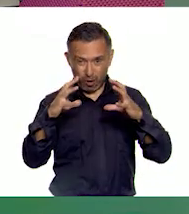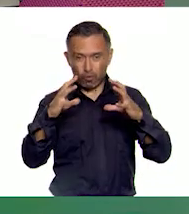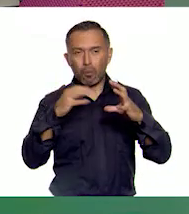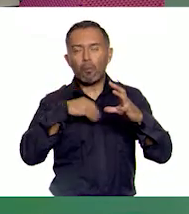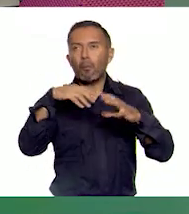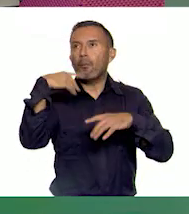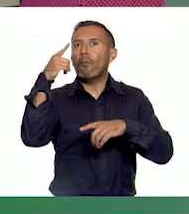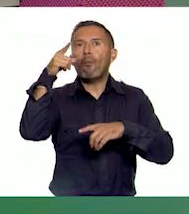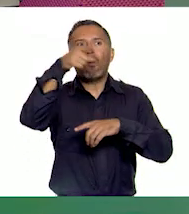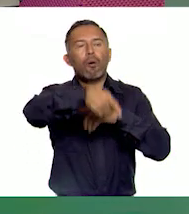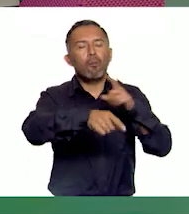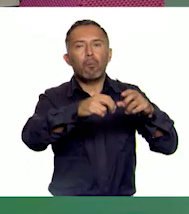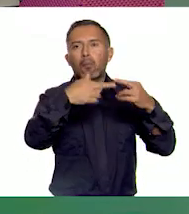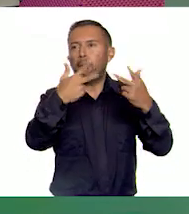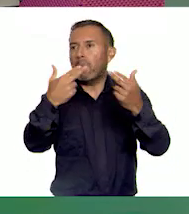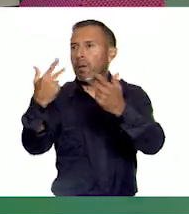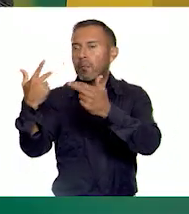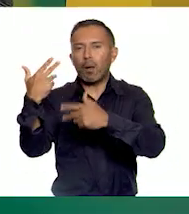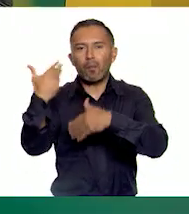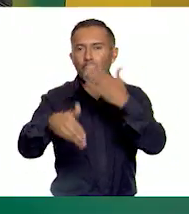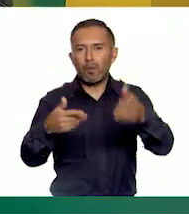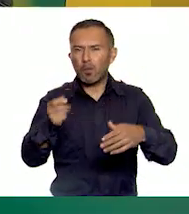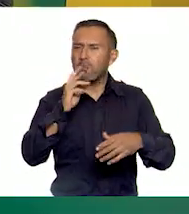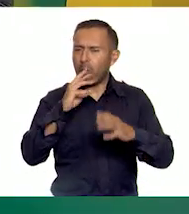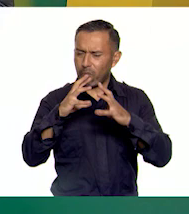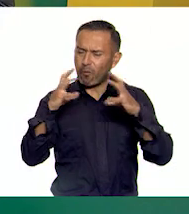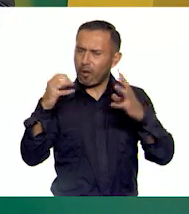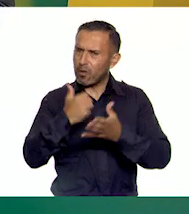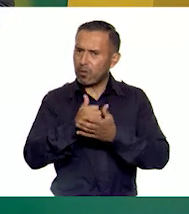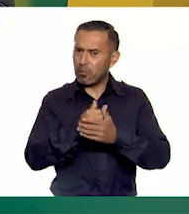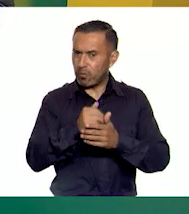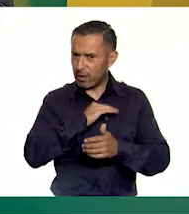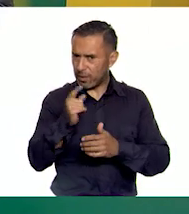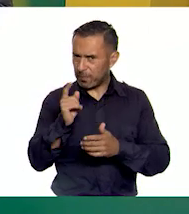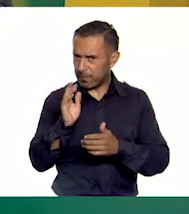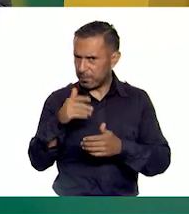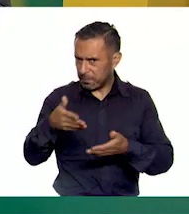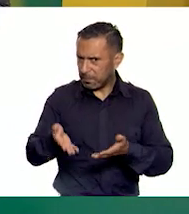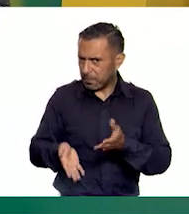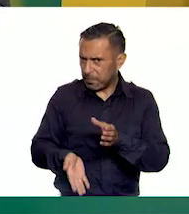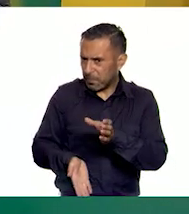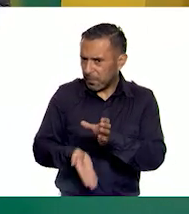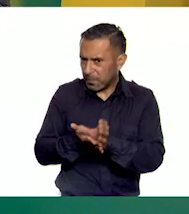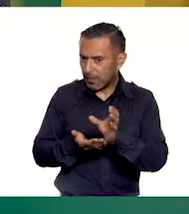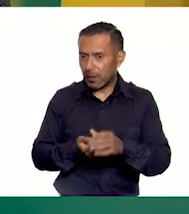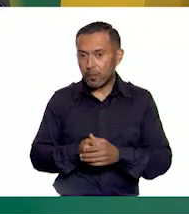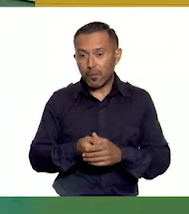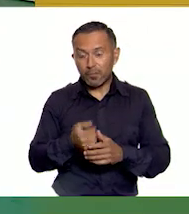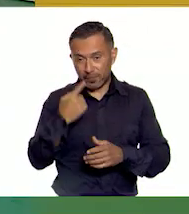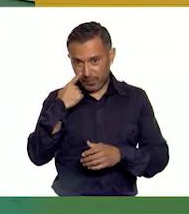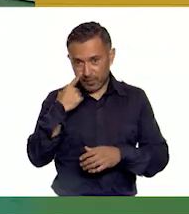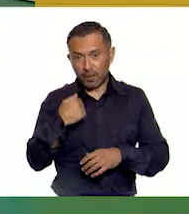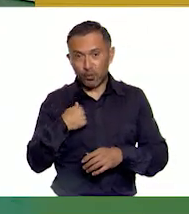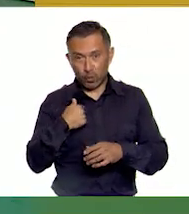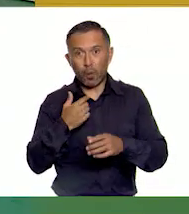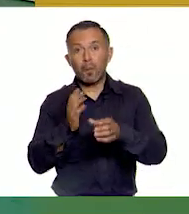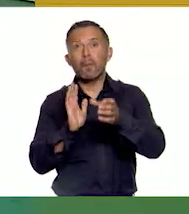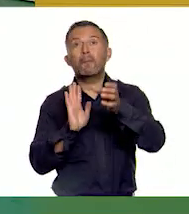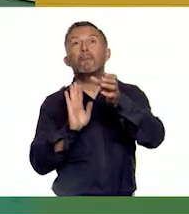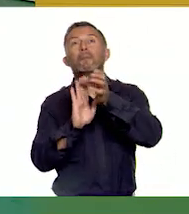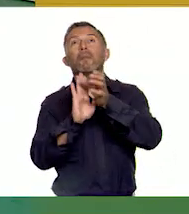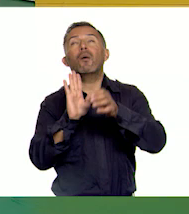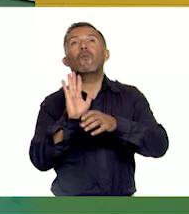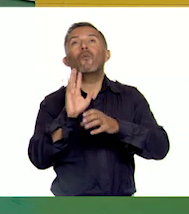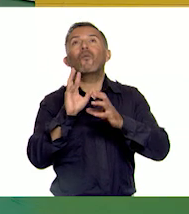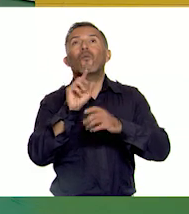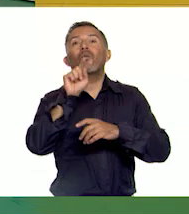No lo sé, tal vez podemos darle algunos golpecitos antes de aventarlo. ¿Qué te parece que antes de pasarlo, que yo pueda pasarte el globo, tú